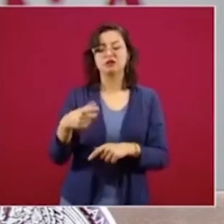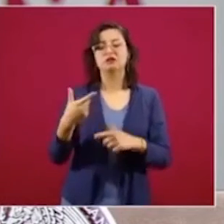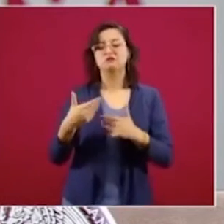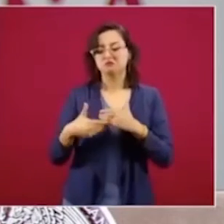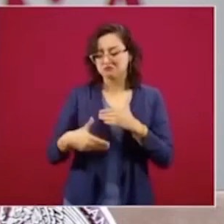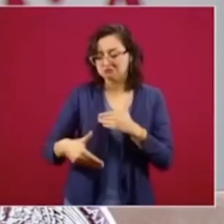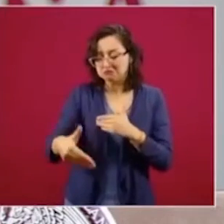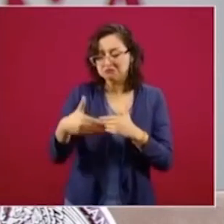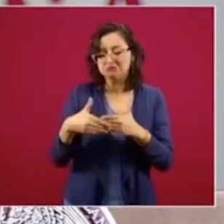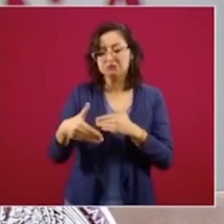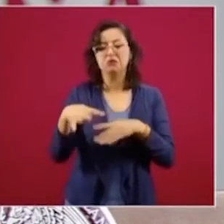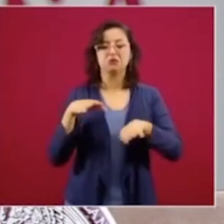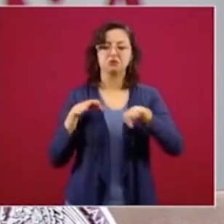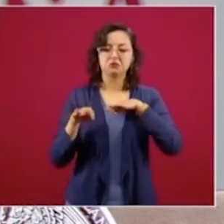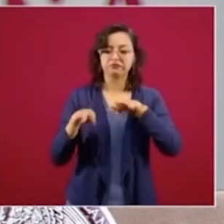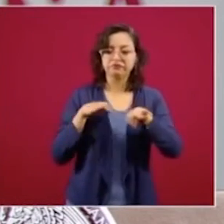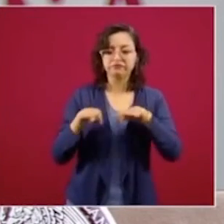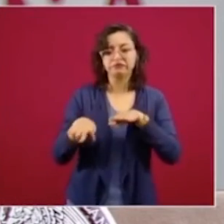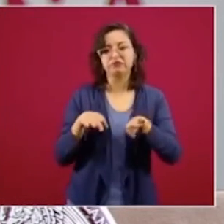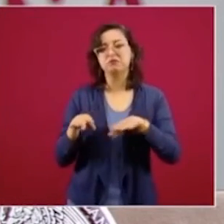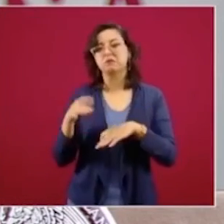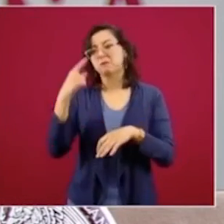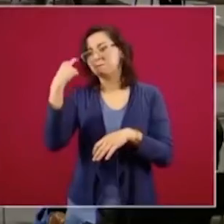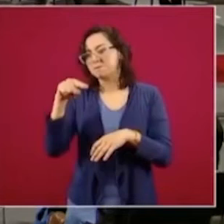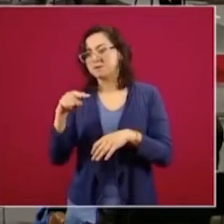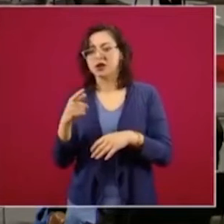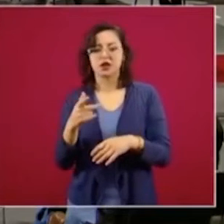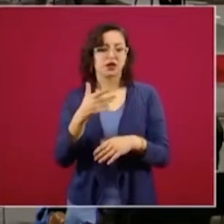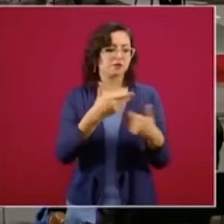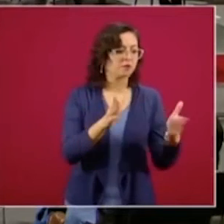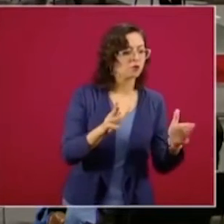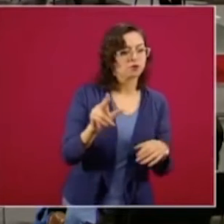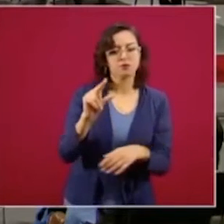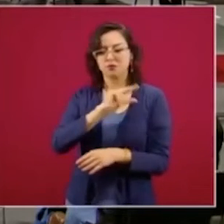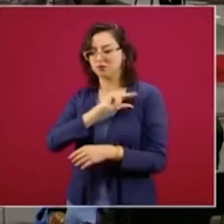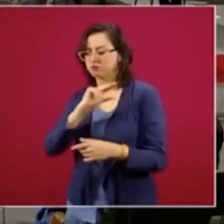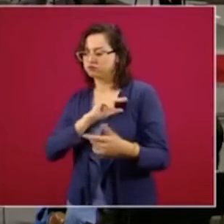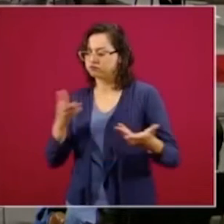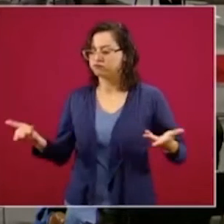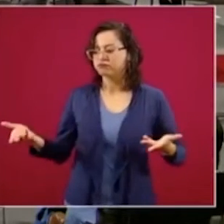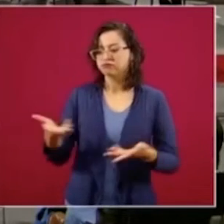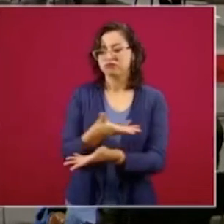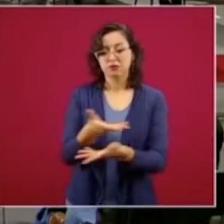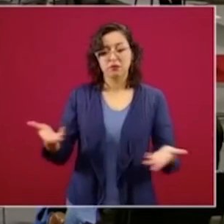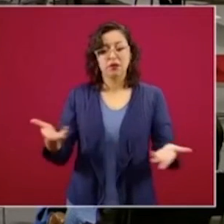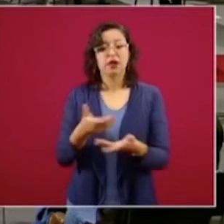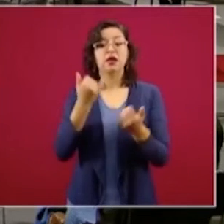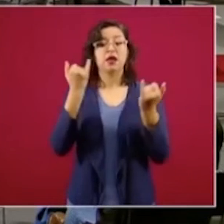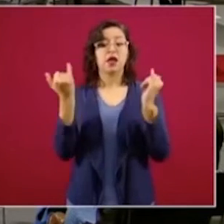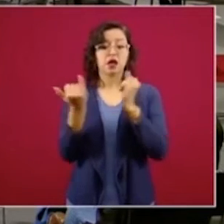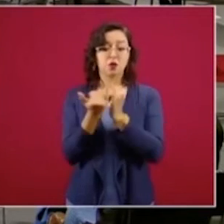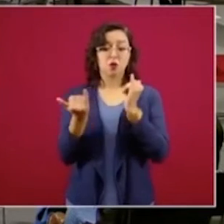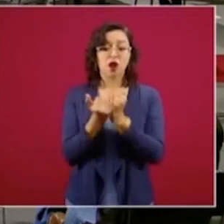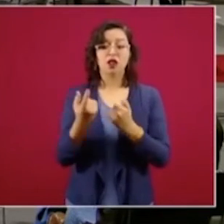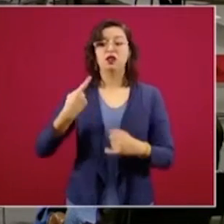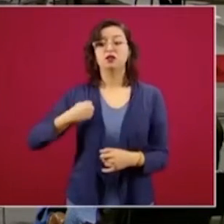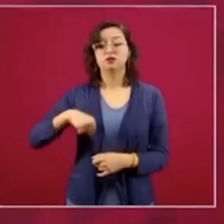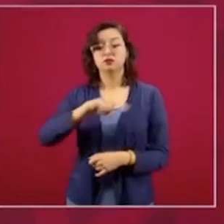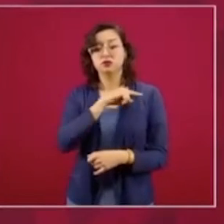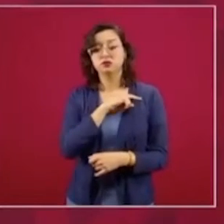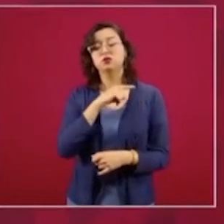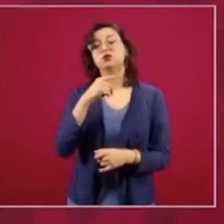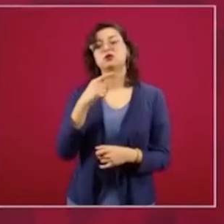en ese equilibrio de los recursos entre público y privado y seguiremos haciendo. Y a la vez estamos estudiando modelos